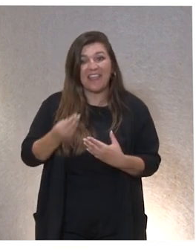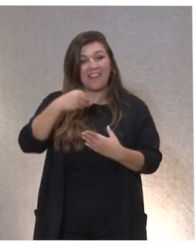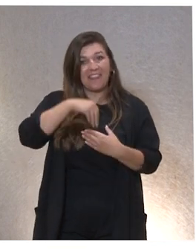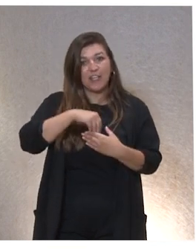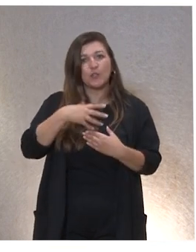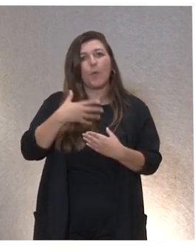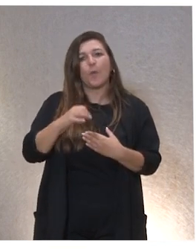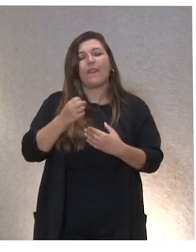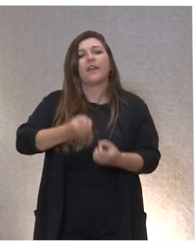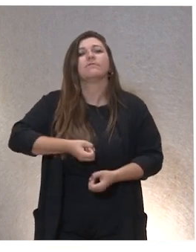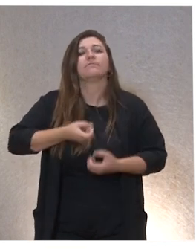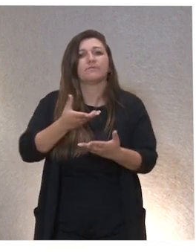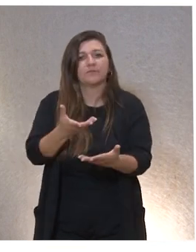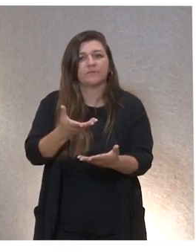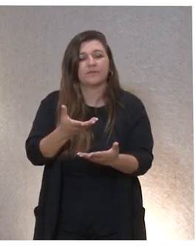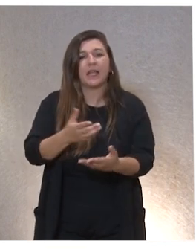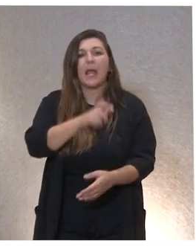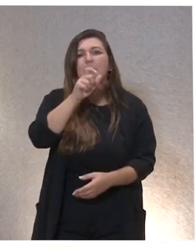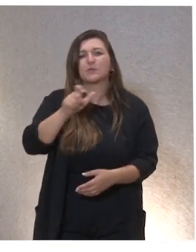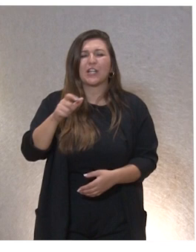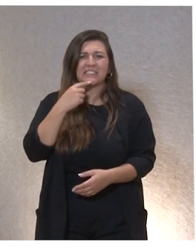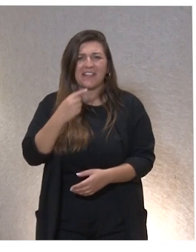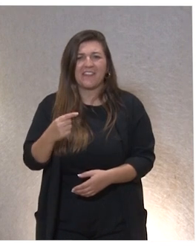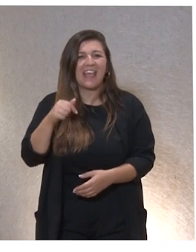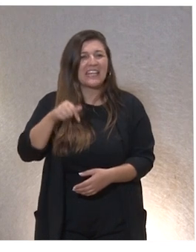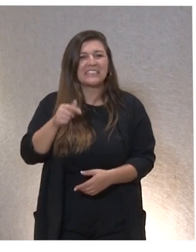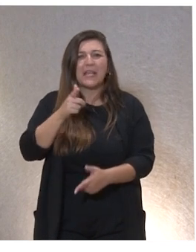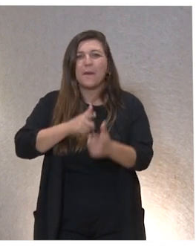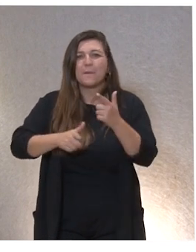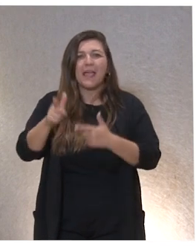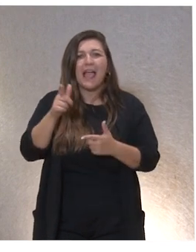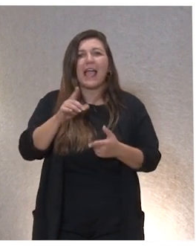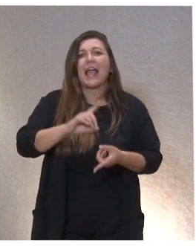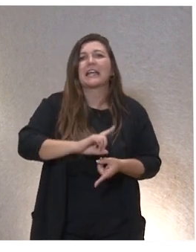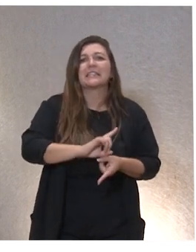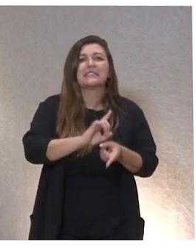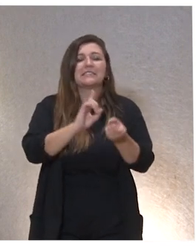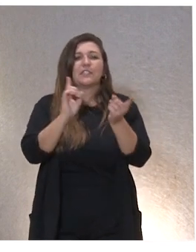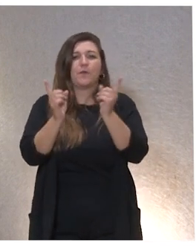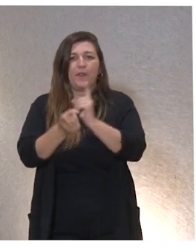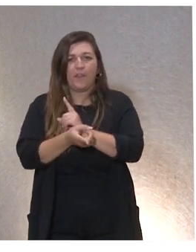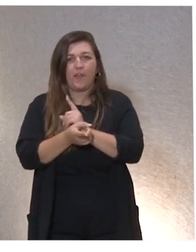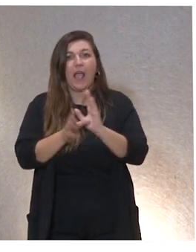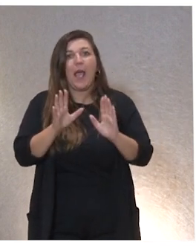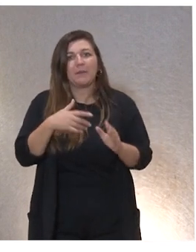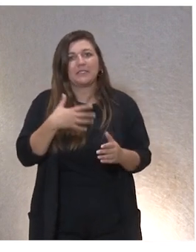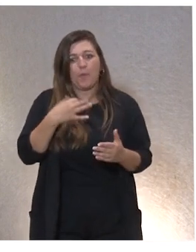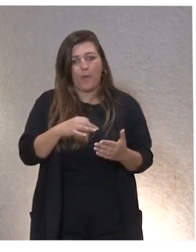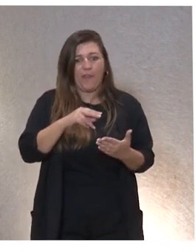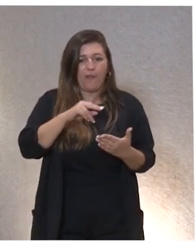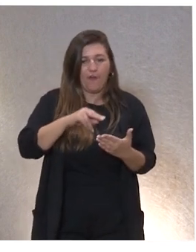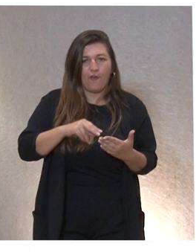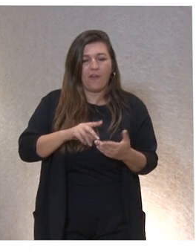podía expresar, ¿no? Y la gente dice, este es un viaje hacia la transformación. A ver si voy a ser capaz de cambiar esto.